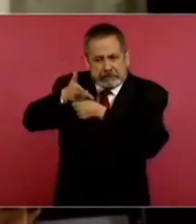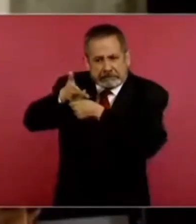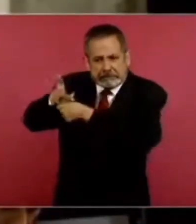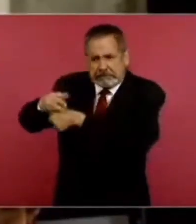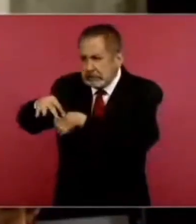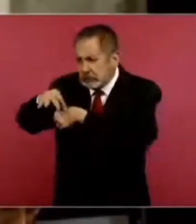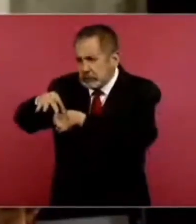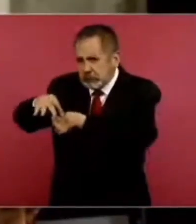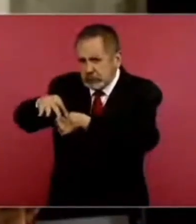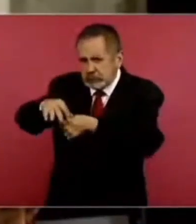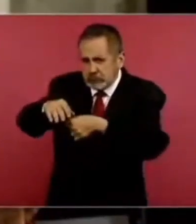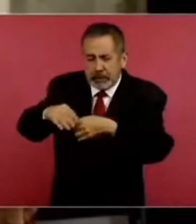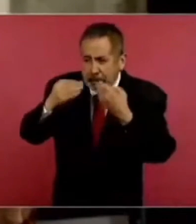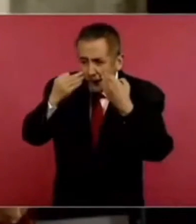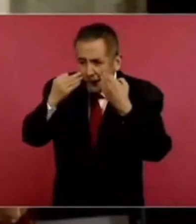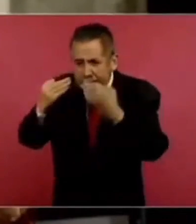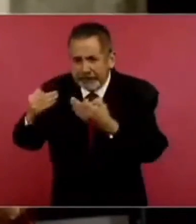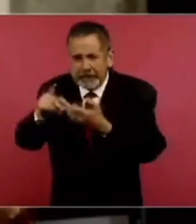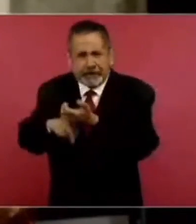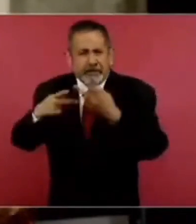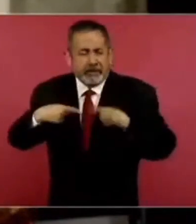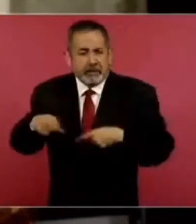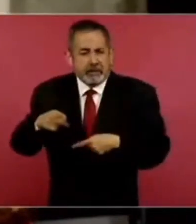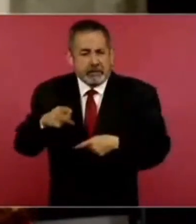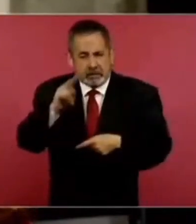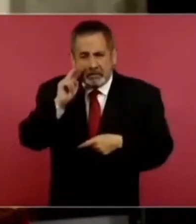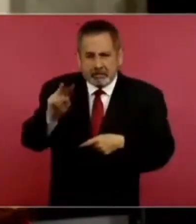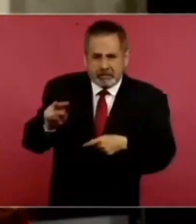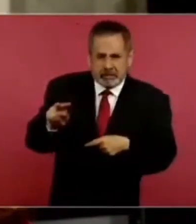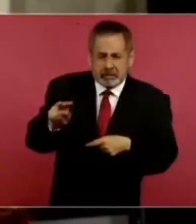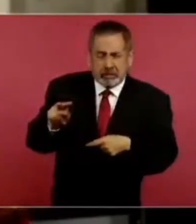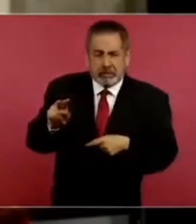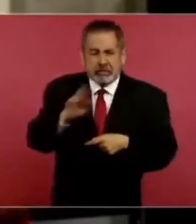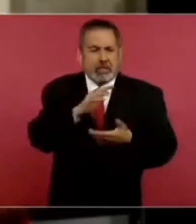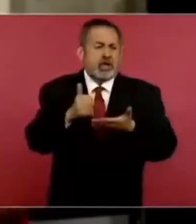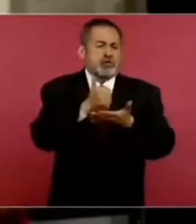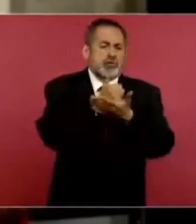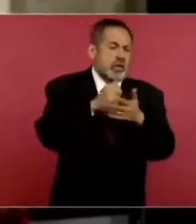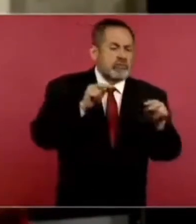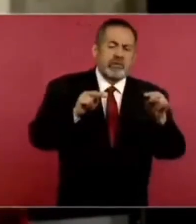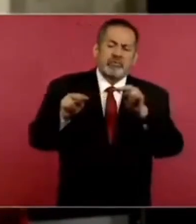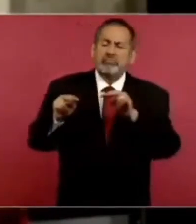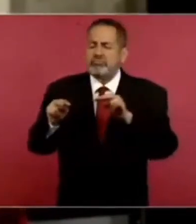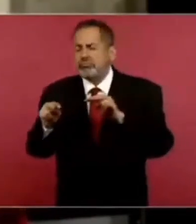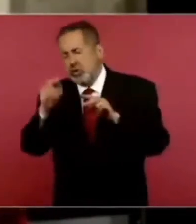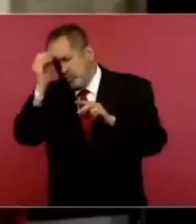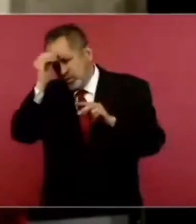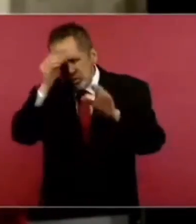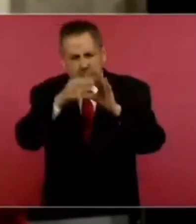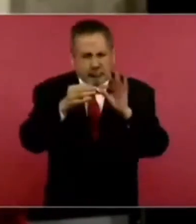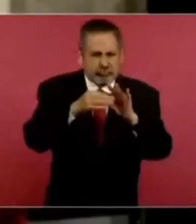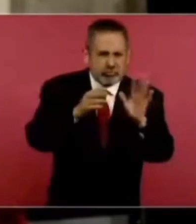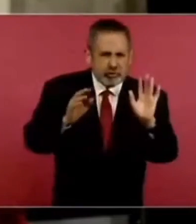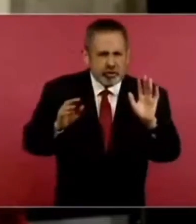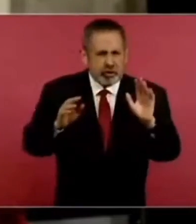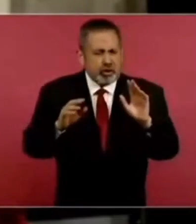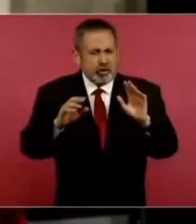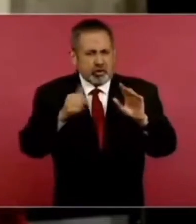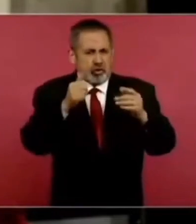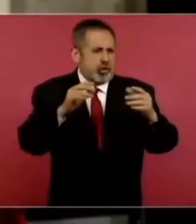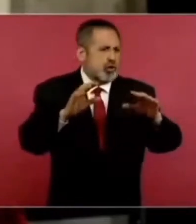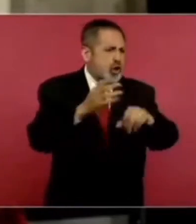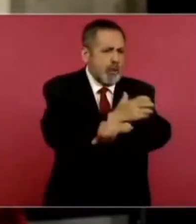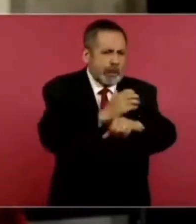y que uno ve a la gente y es muy fácil, a lo mejor desde la ciudad, dar una opinión y con otros